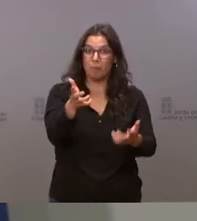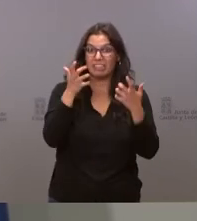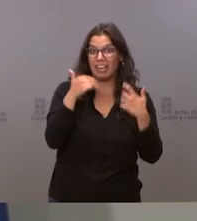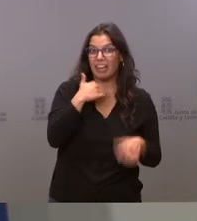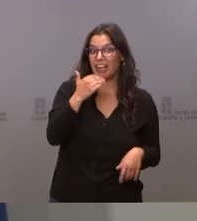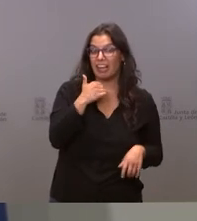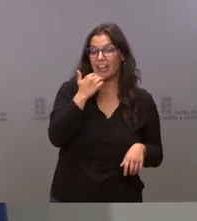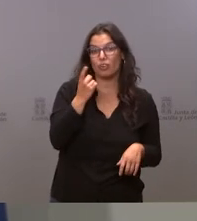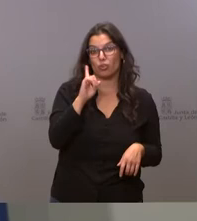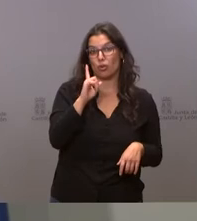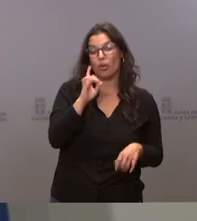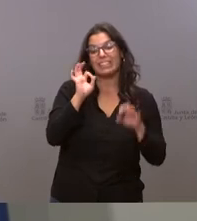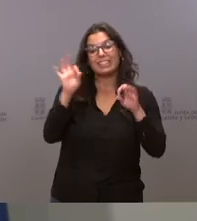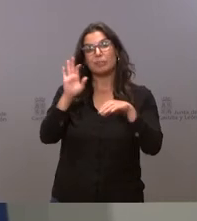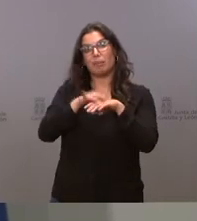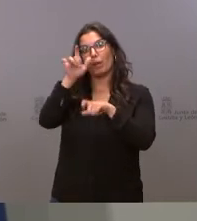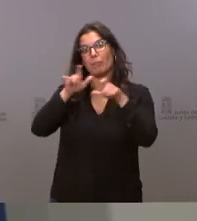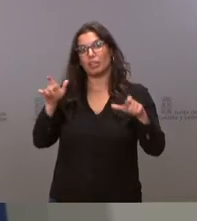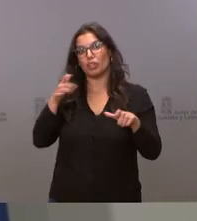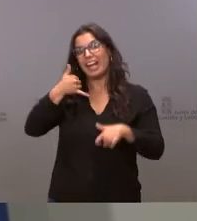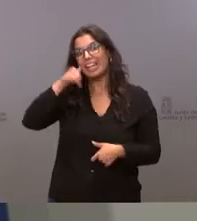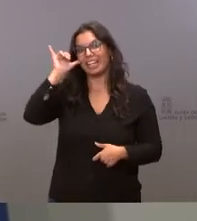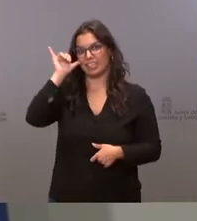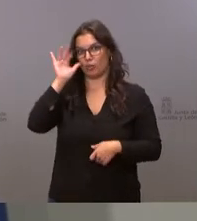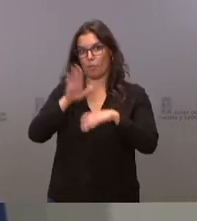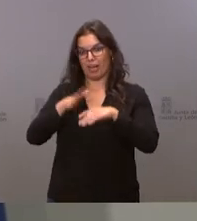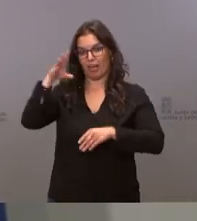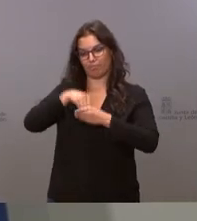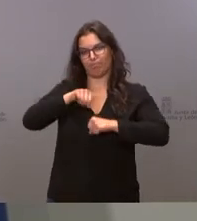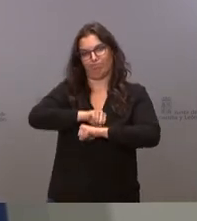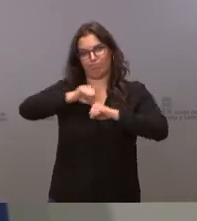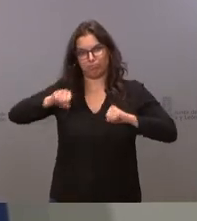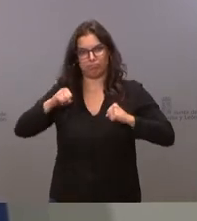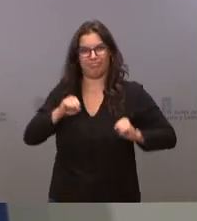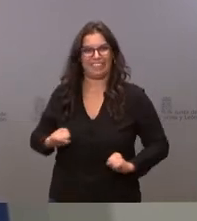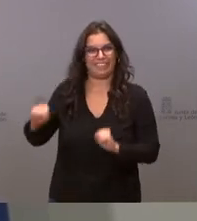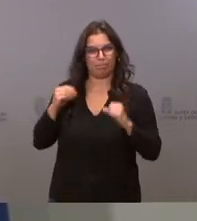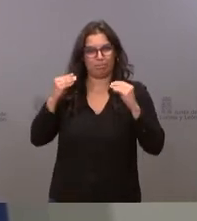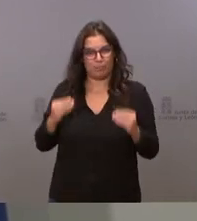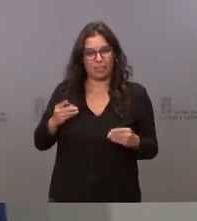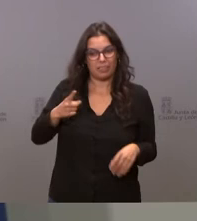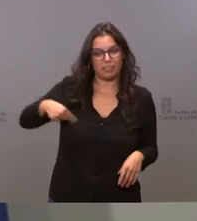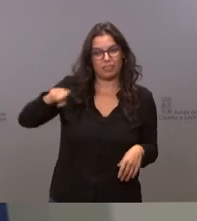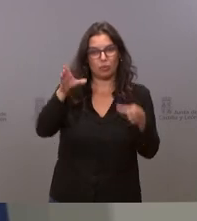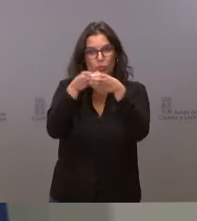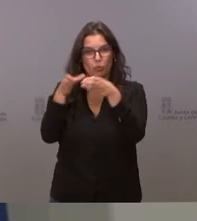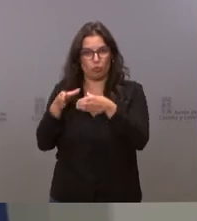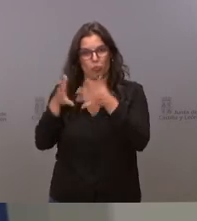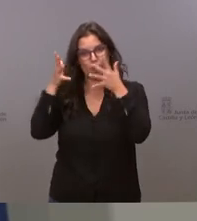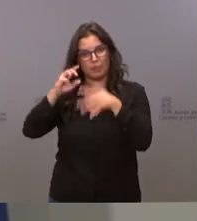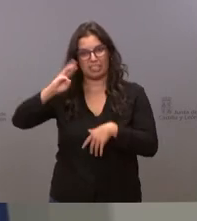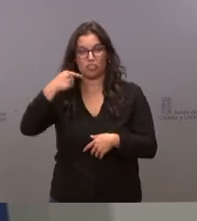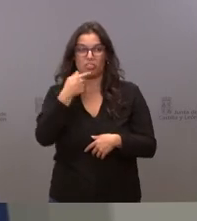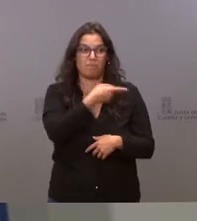dentro de los grupos de riesgo en los que se recomienda la tercera dosis y que por tanto en este momento no existe un